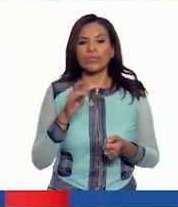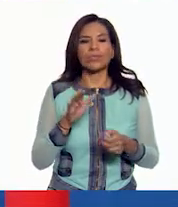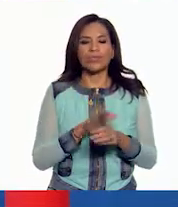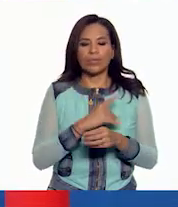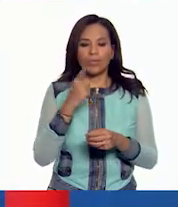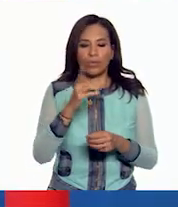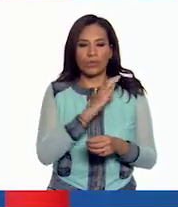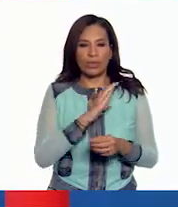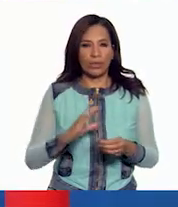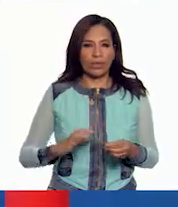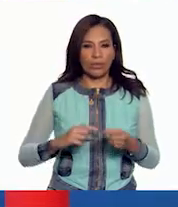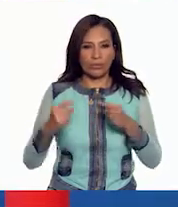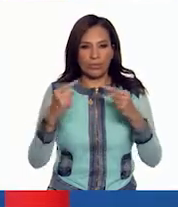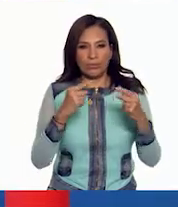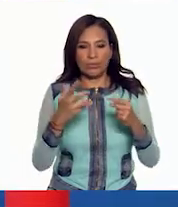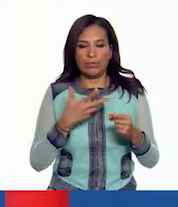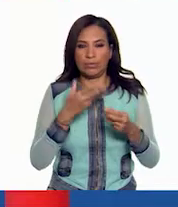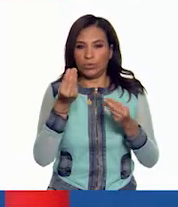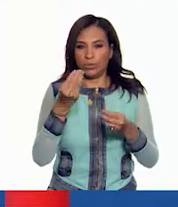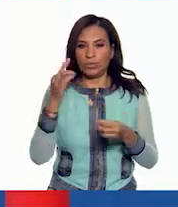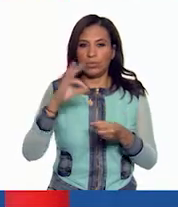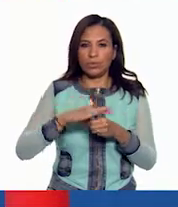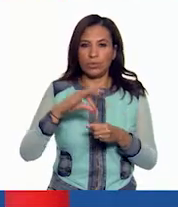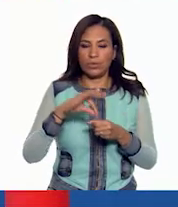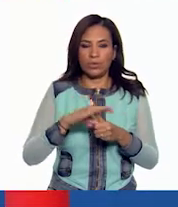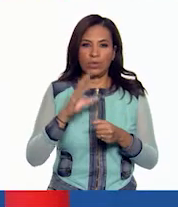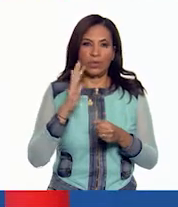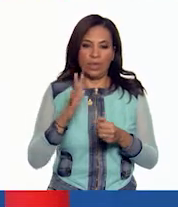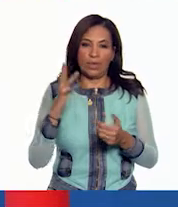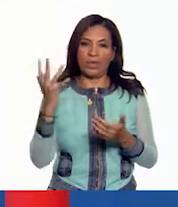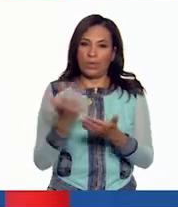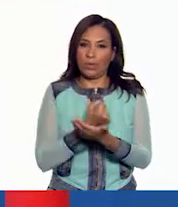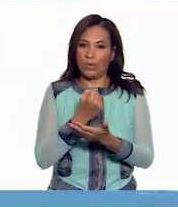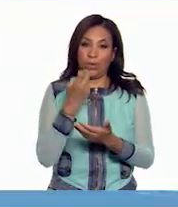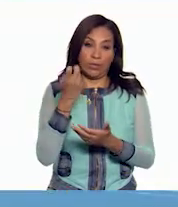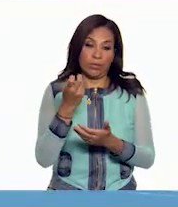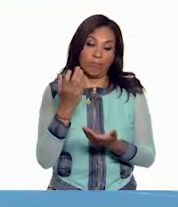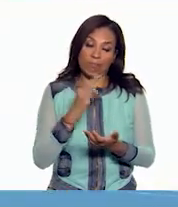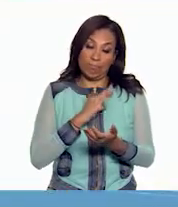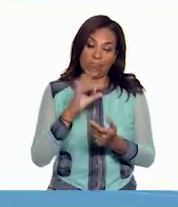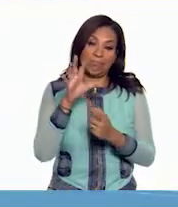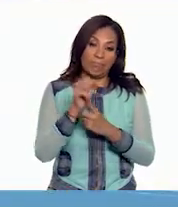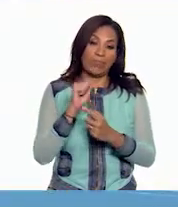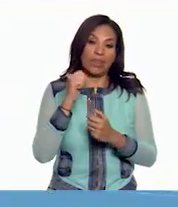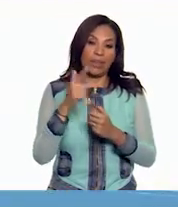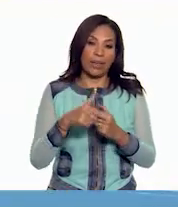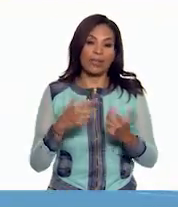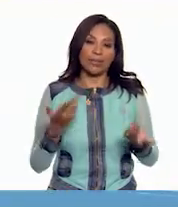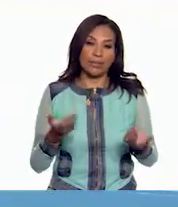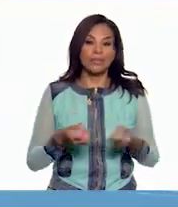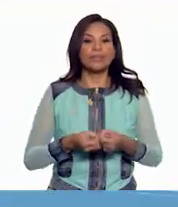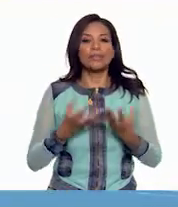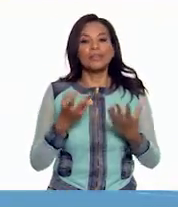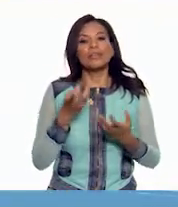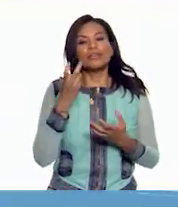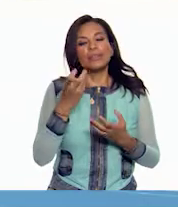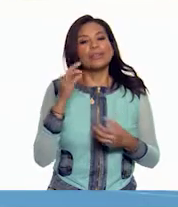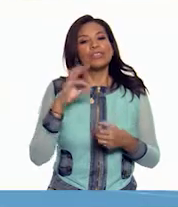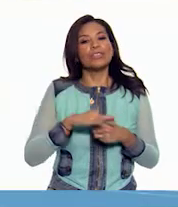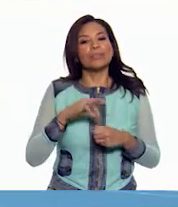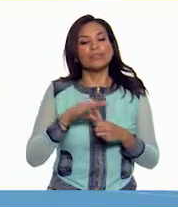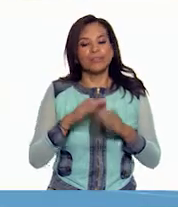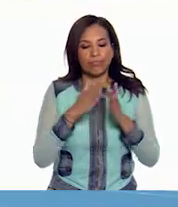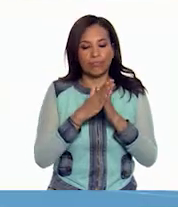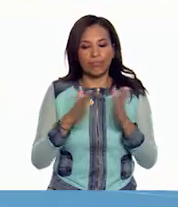hecho de que un candidato de oposición tuviera tantos votos ya era un logro en sí mismo. ¡Claro! Esas elecciones